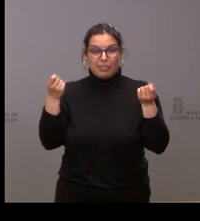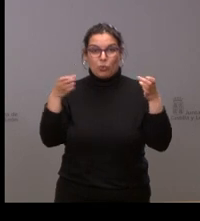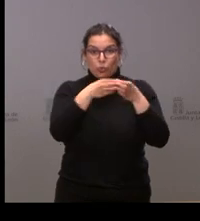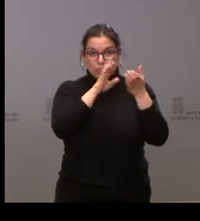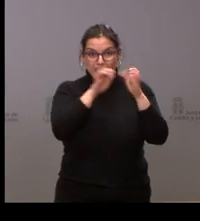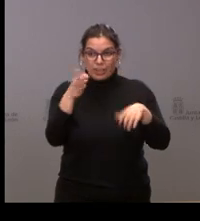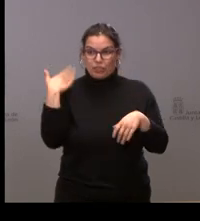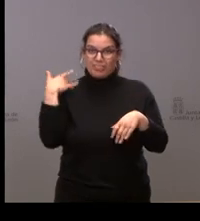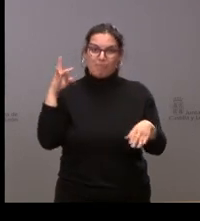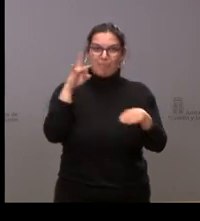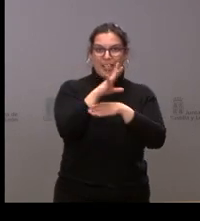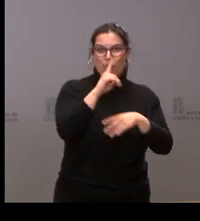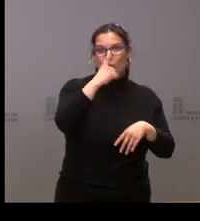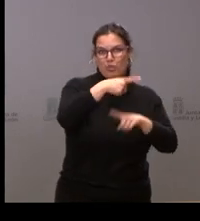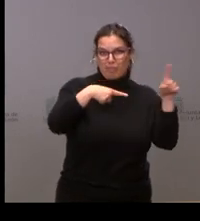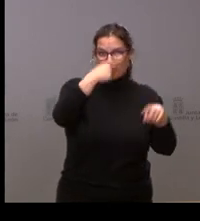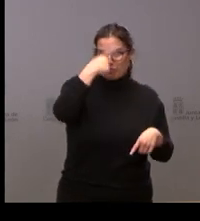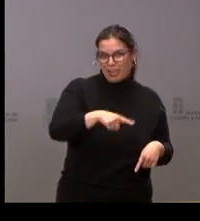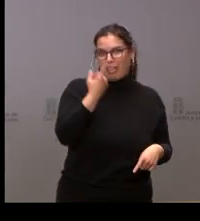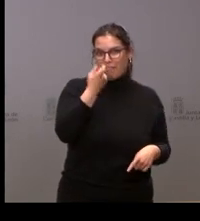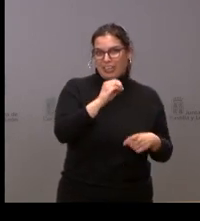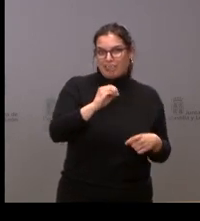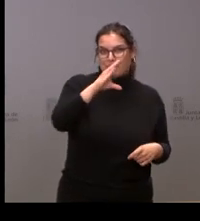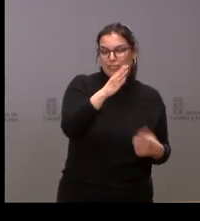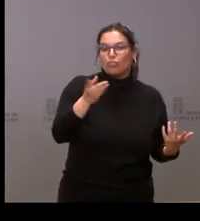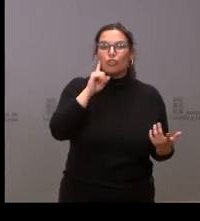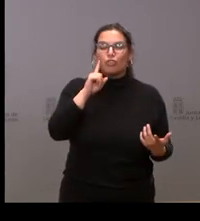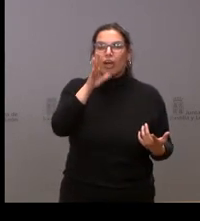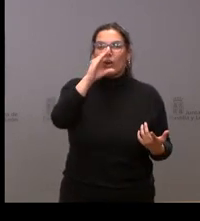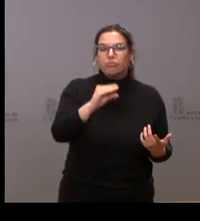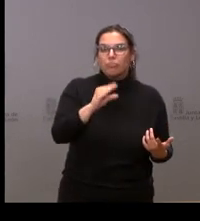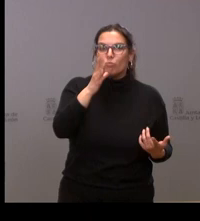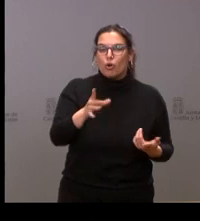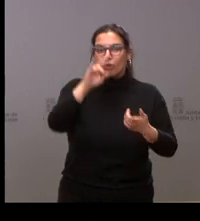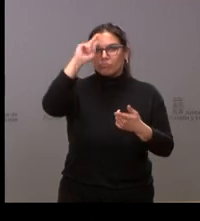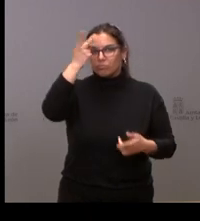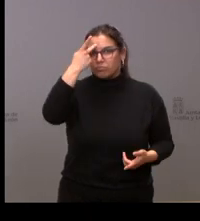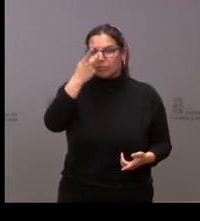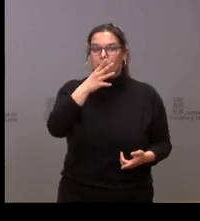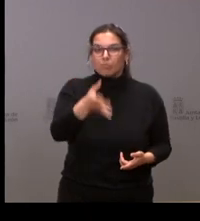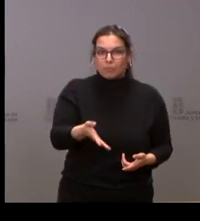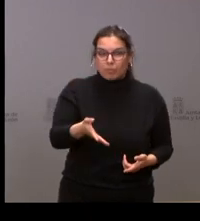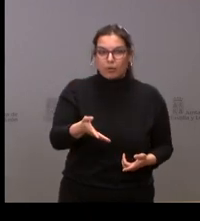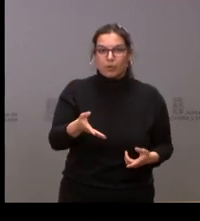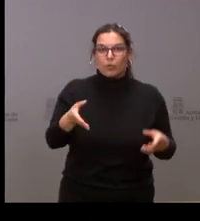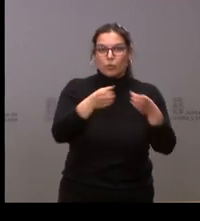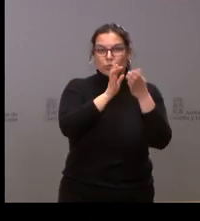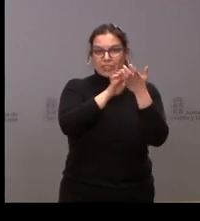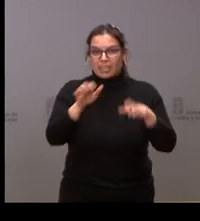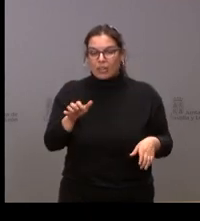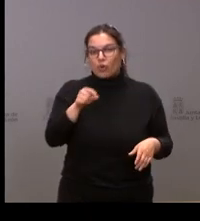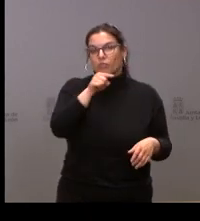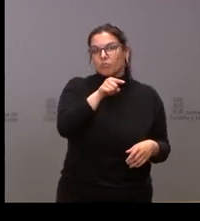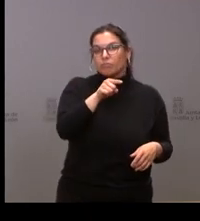hace año y medio. Entonces yo no sé a qué se debe este cambio de opinión. Se ha habido un cambio de opinión en la Junta que con respecto a